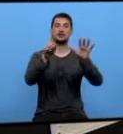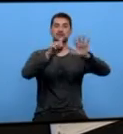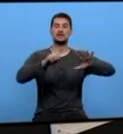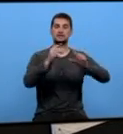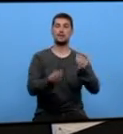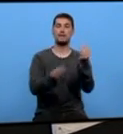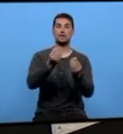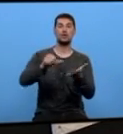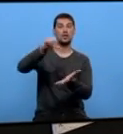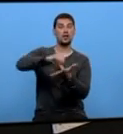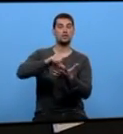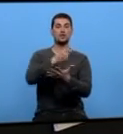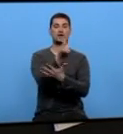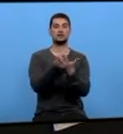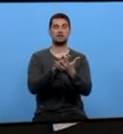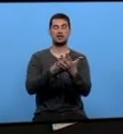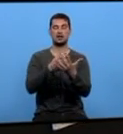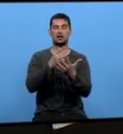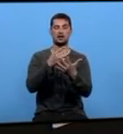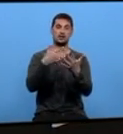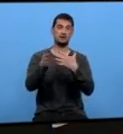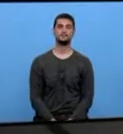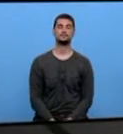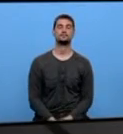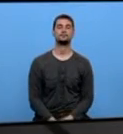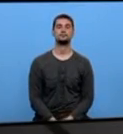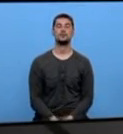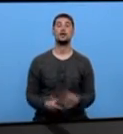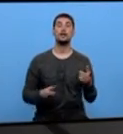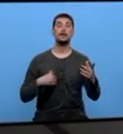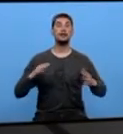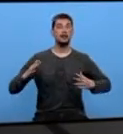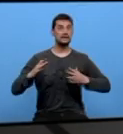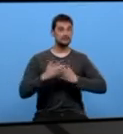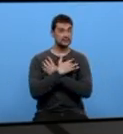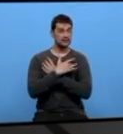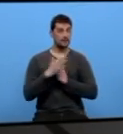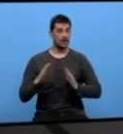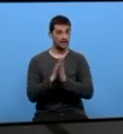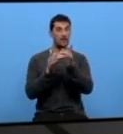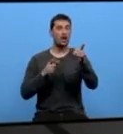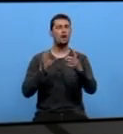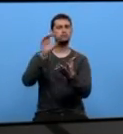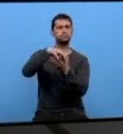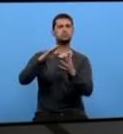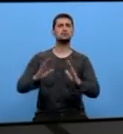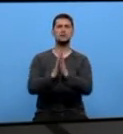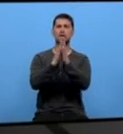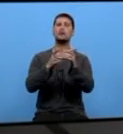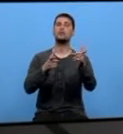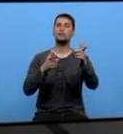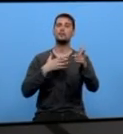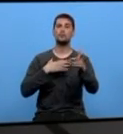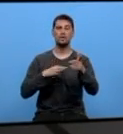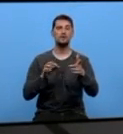Artesanía En a Capela de Santa María outra mostra a de encaixe